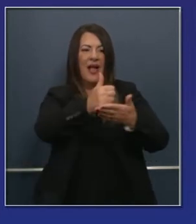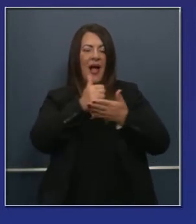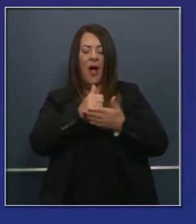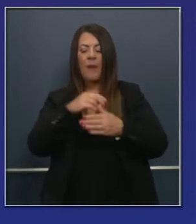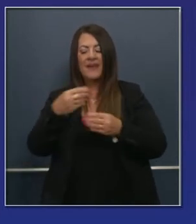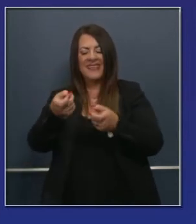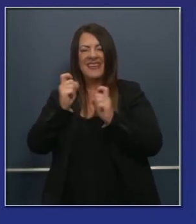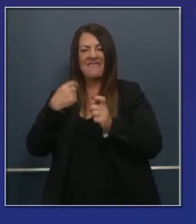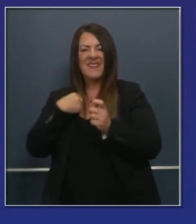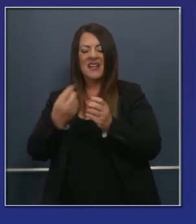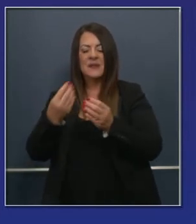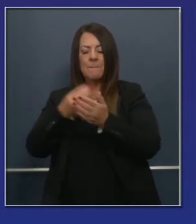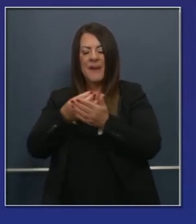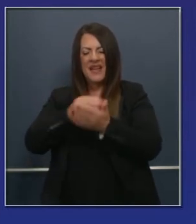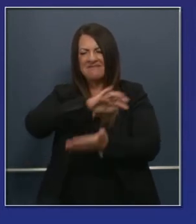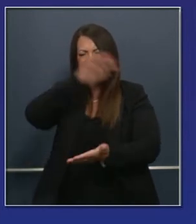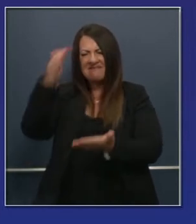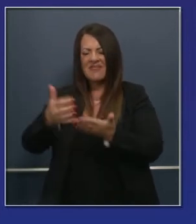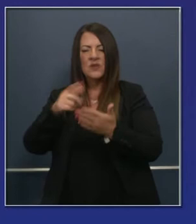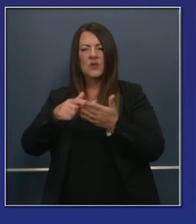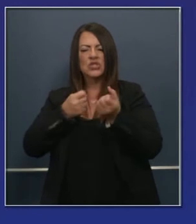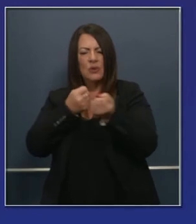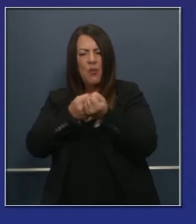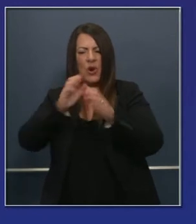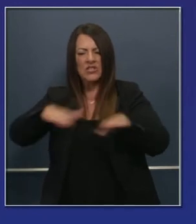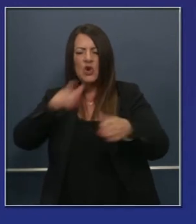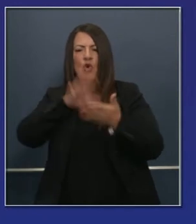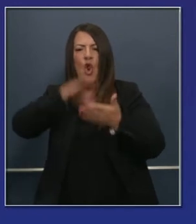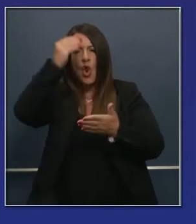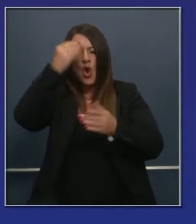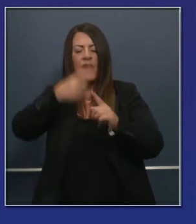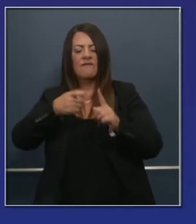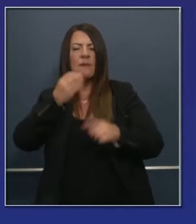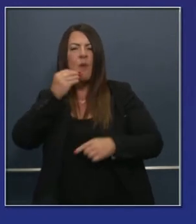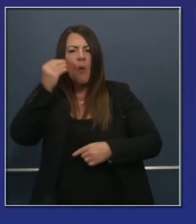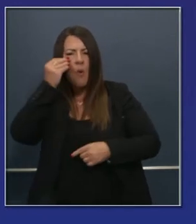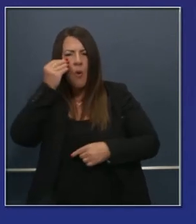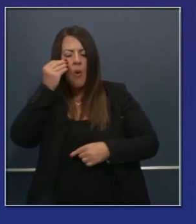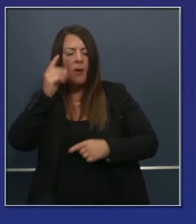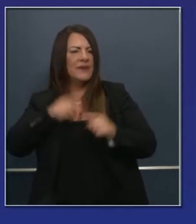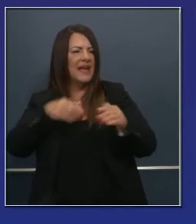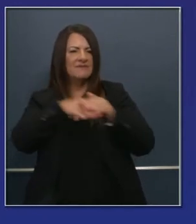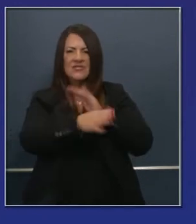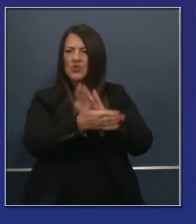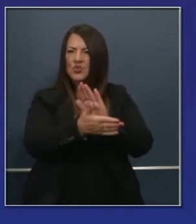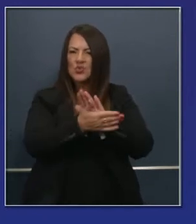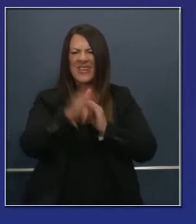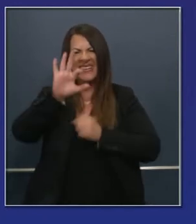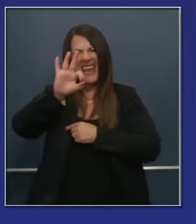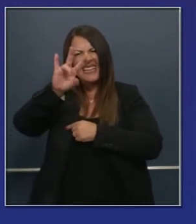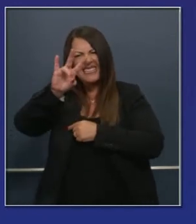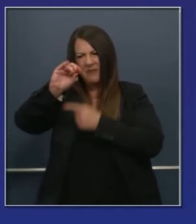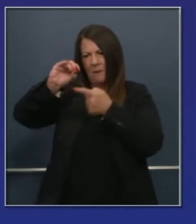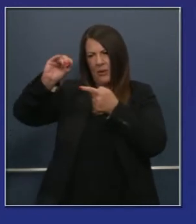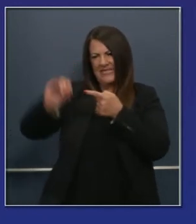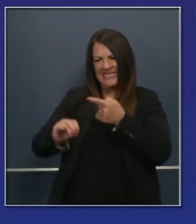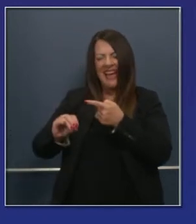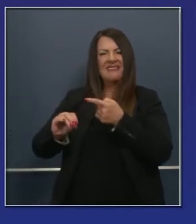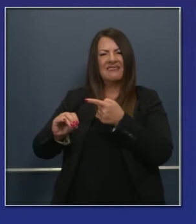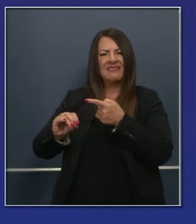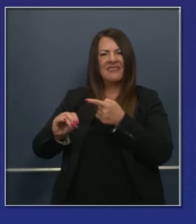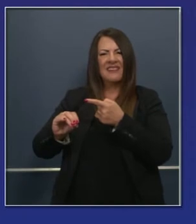que ha dispuesto de 5.3 mil millones de dólares para esto. El 97% de las escuelas